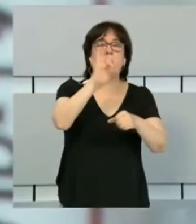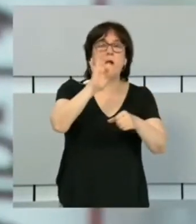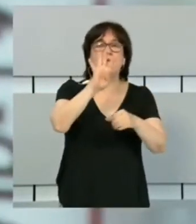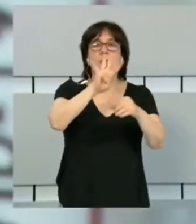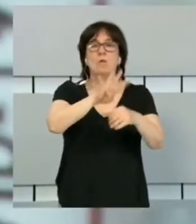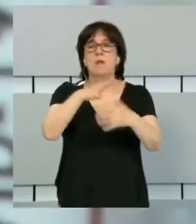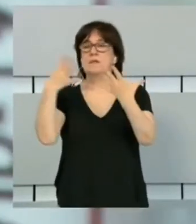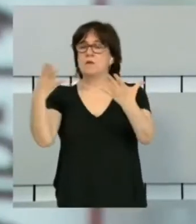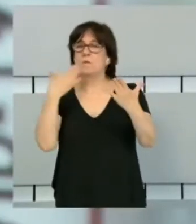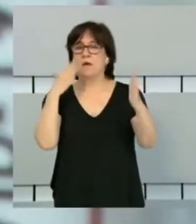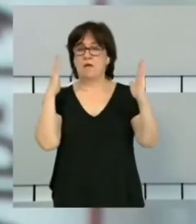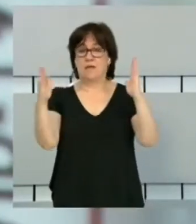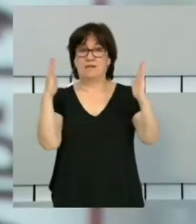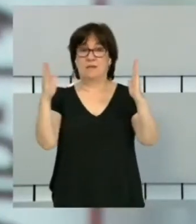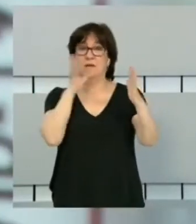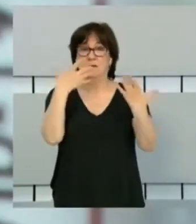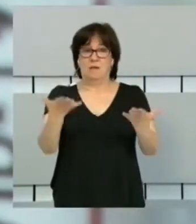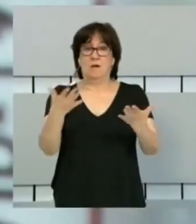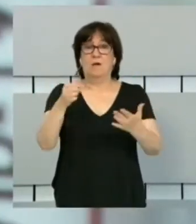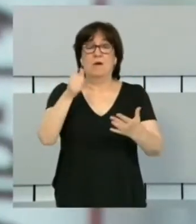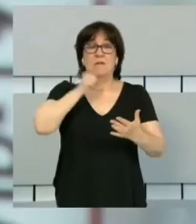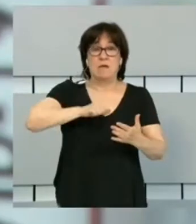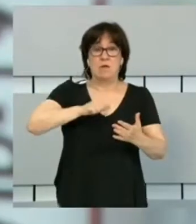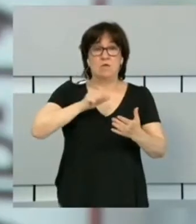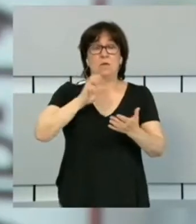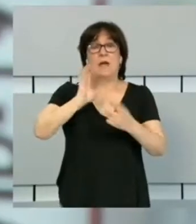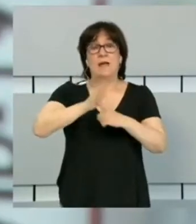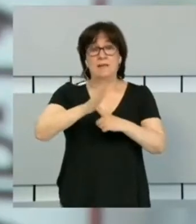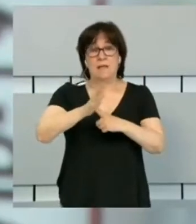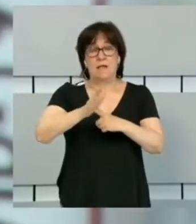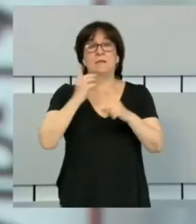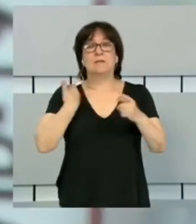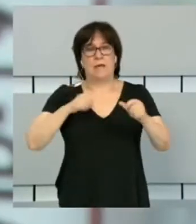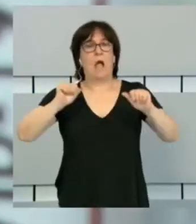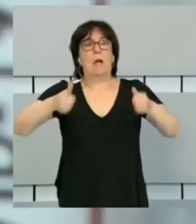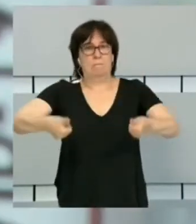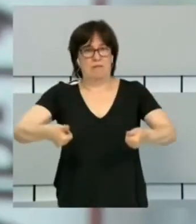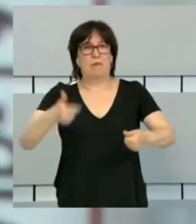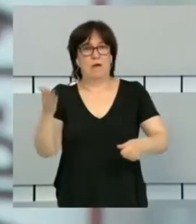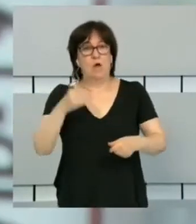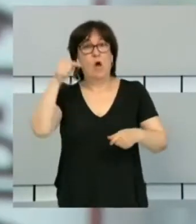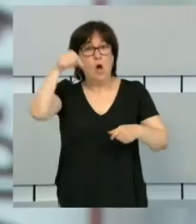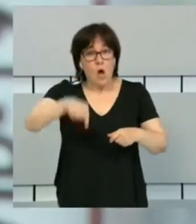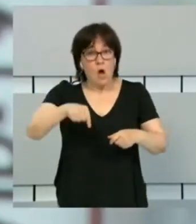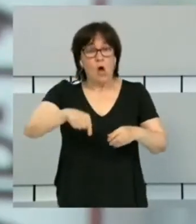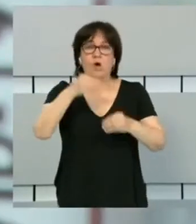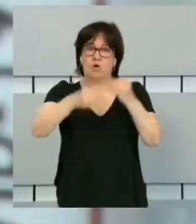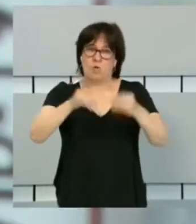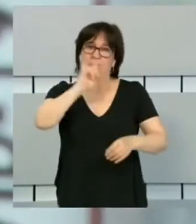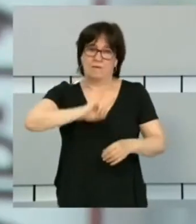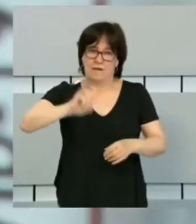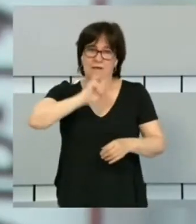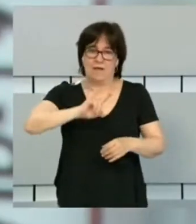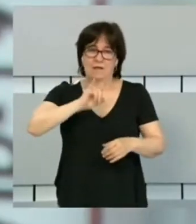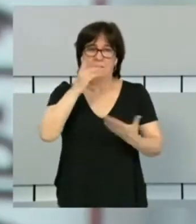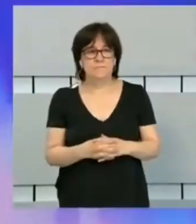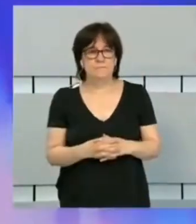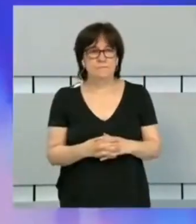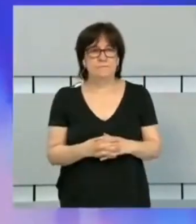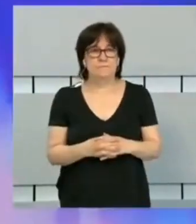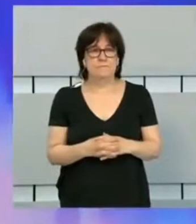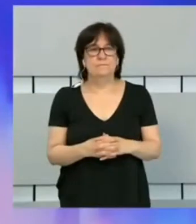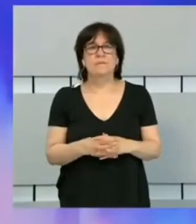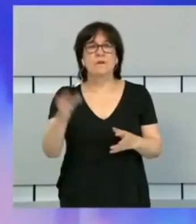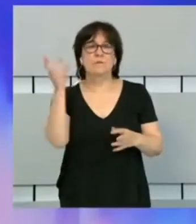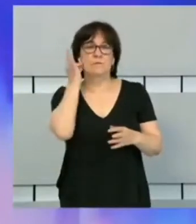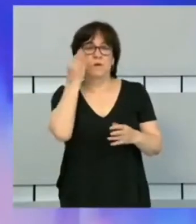49 años. De hecho, en algunos lugares, como Ceuta o Castilla-La Mancha, ya han comenzado a hacerlo y hoy lo hará Canarias. Van a recibir la tanta...